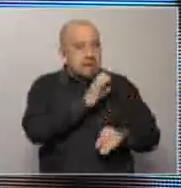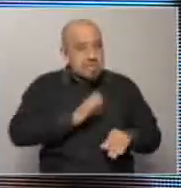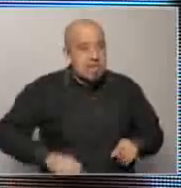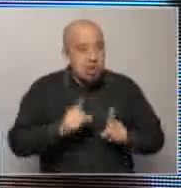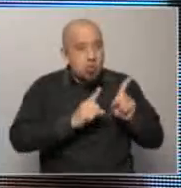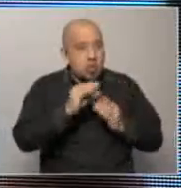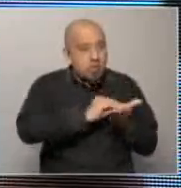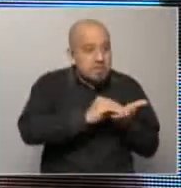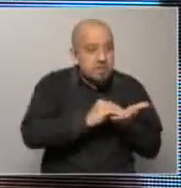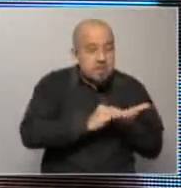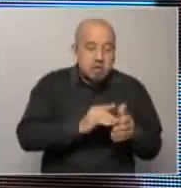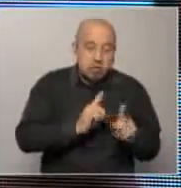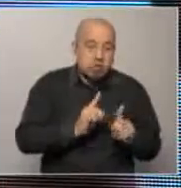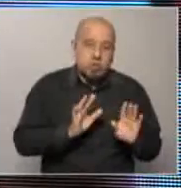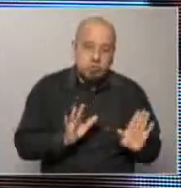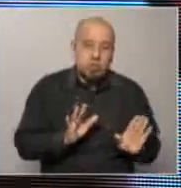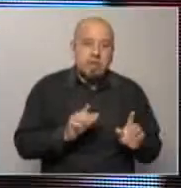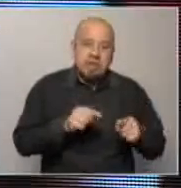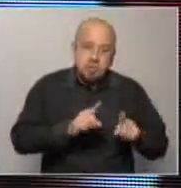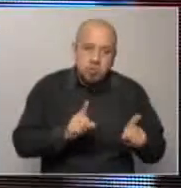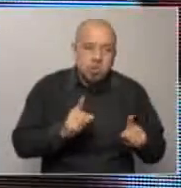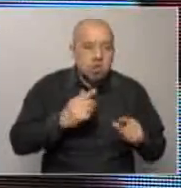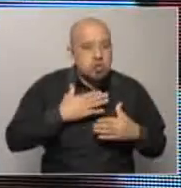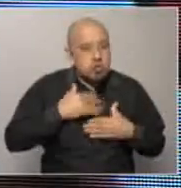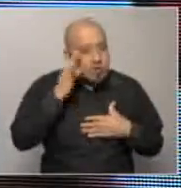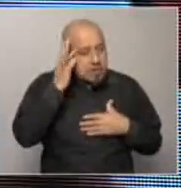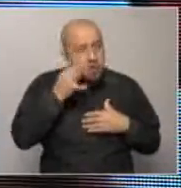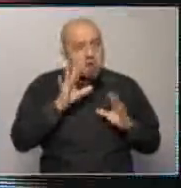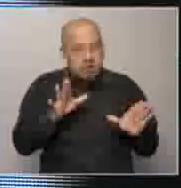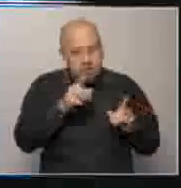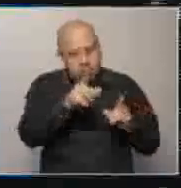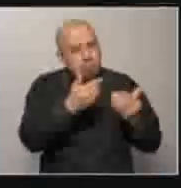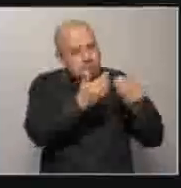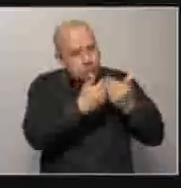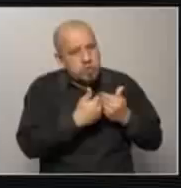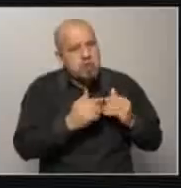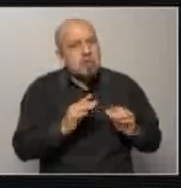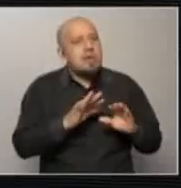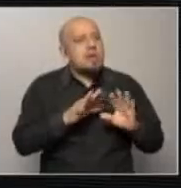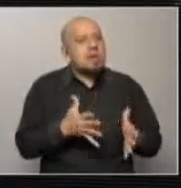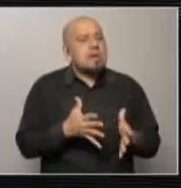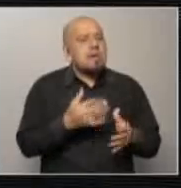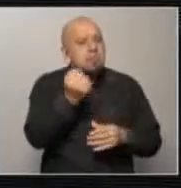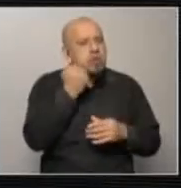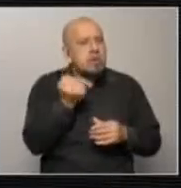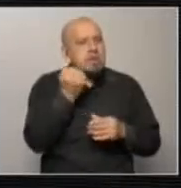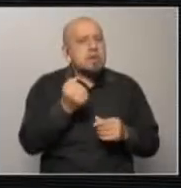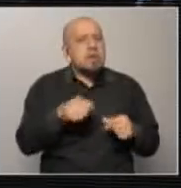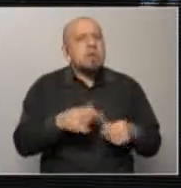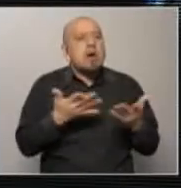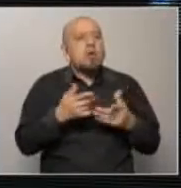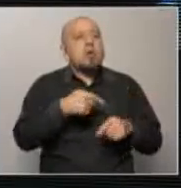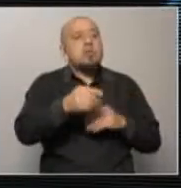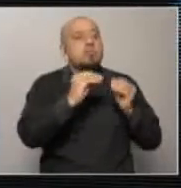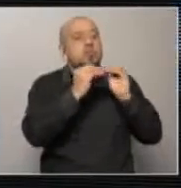pedirle a cada jerarca que vea a ver creo que la pregunta que tuve muy bien decías Diego es cuán significativo es y creo que eso es lo que vamos a ver con